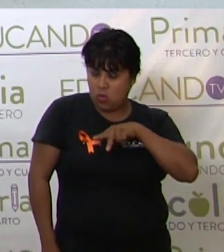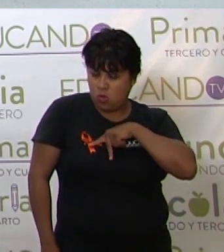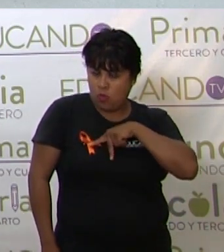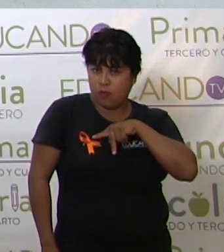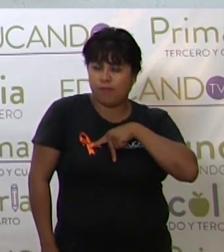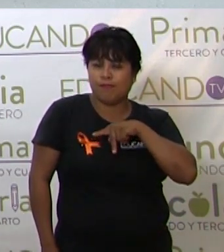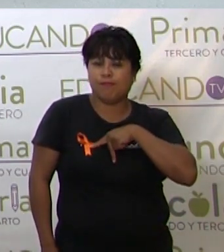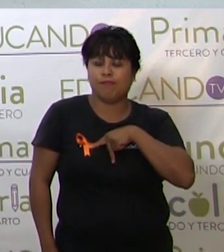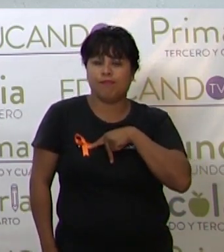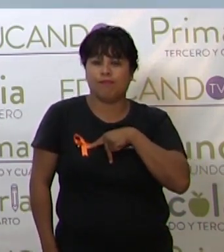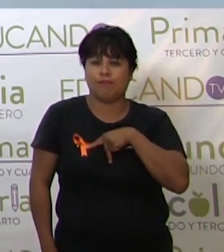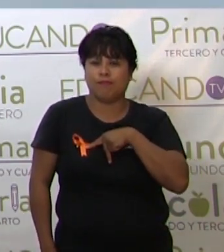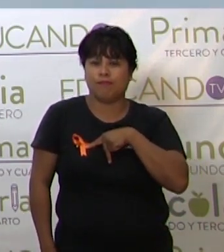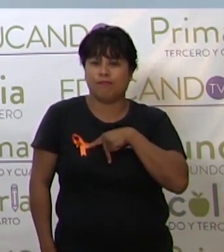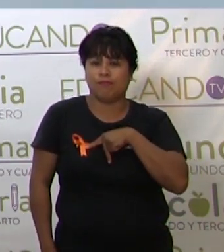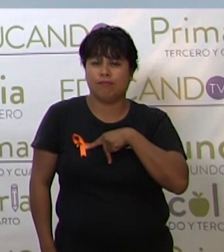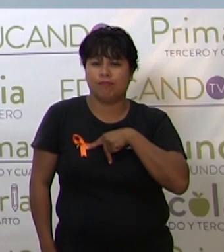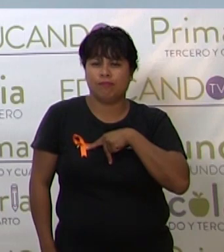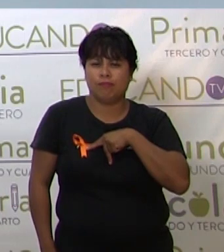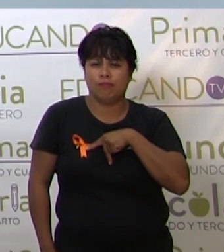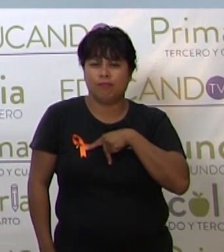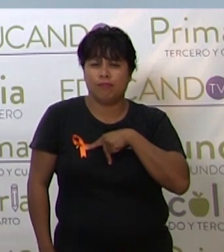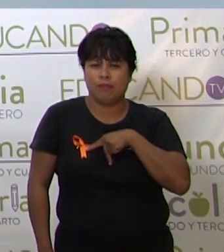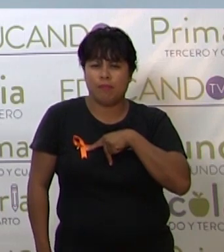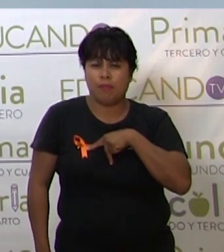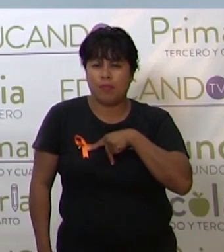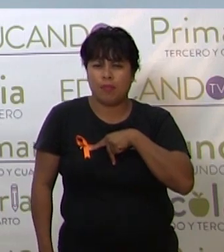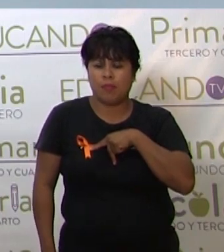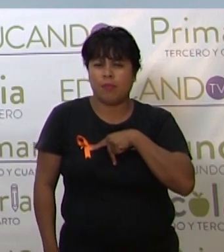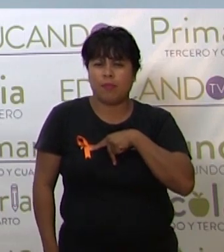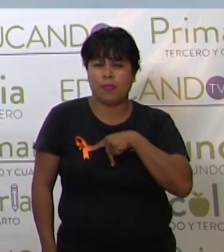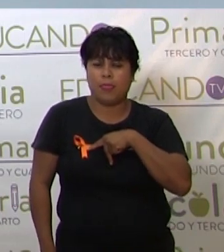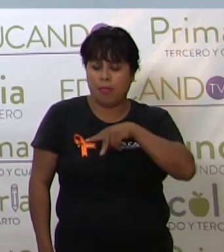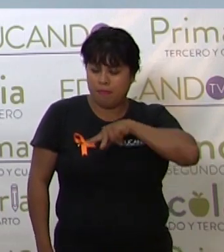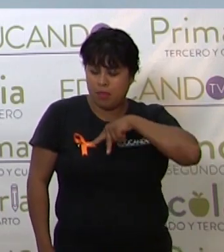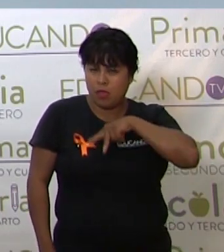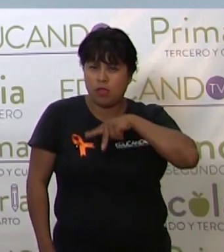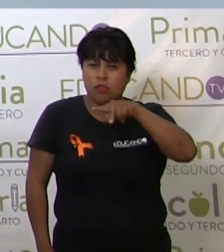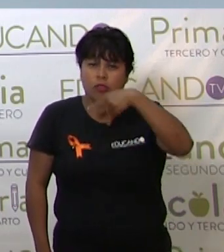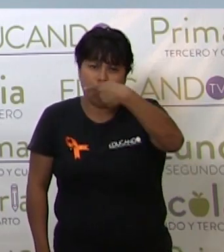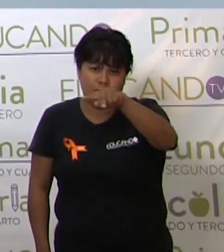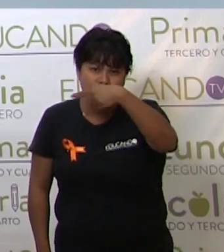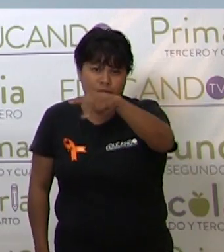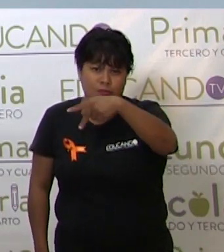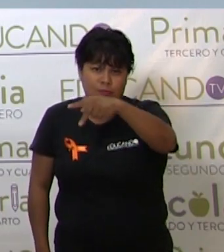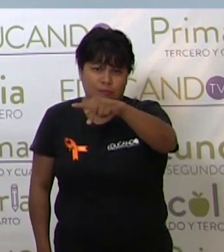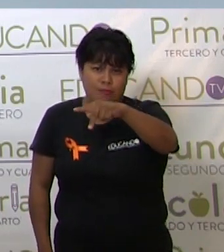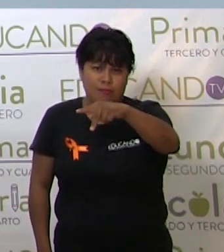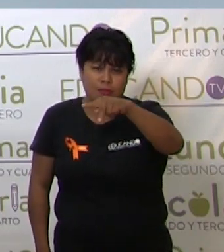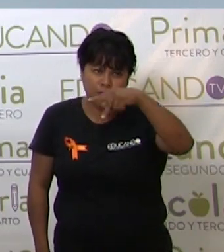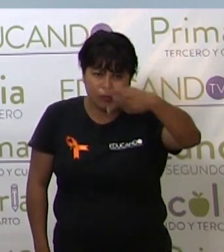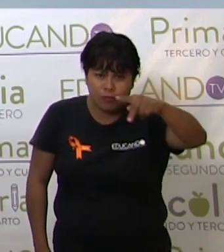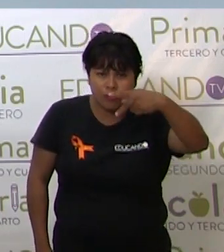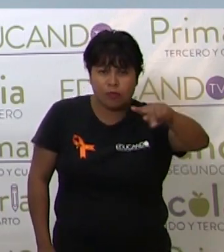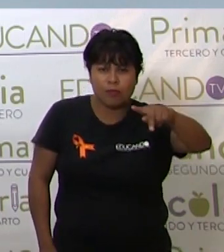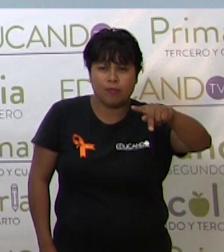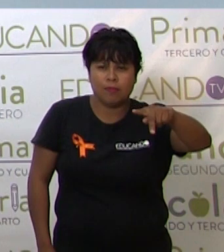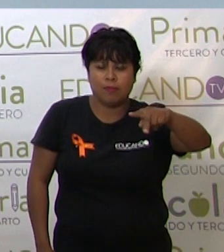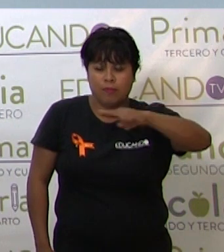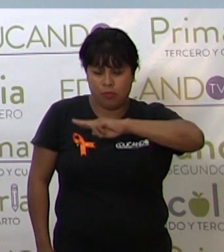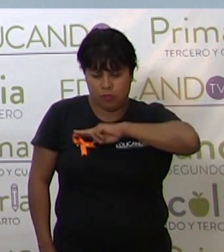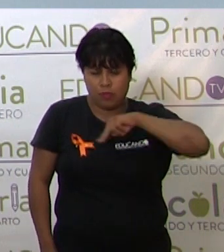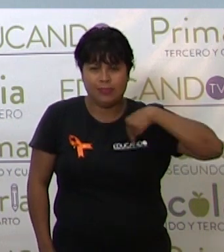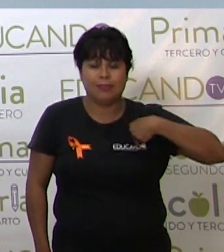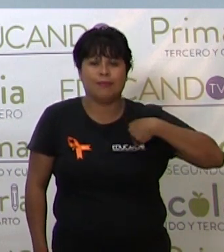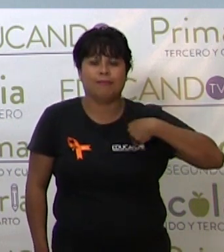mío, es un poco obvio, tuyo, suyo y